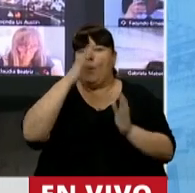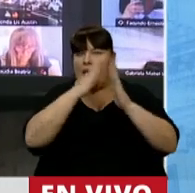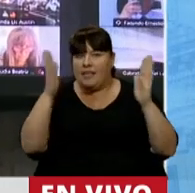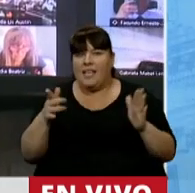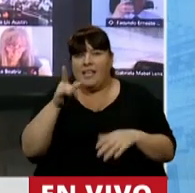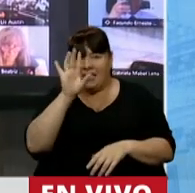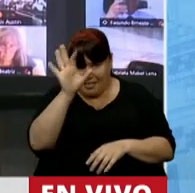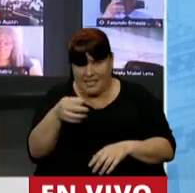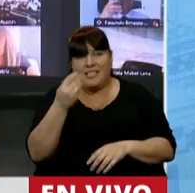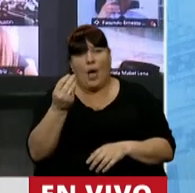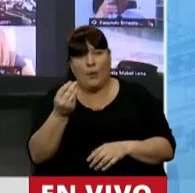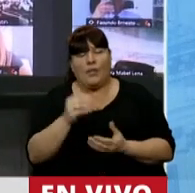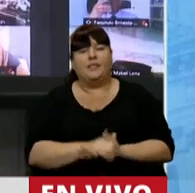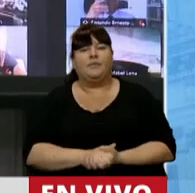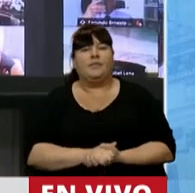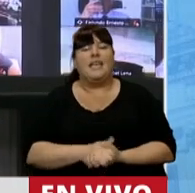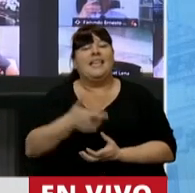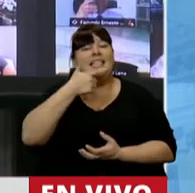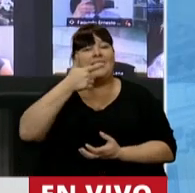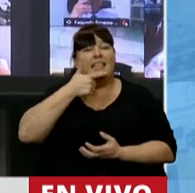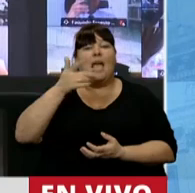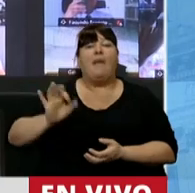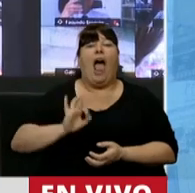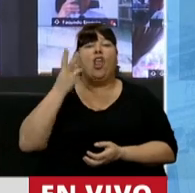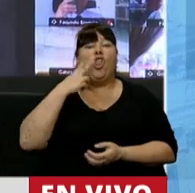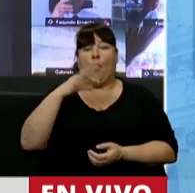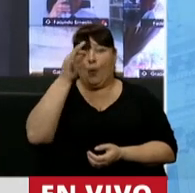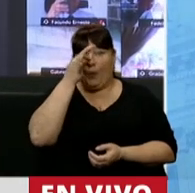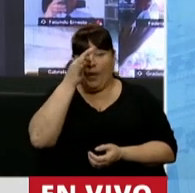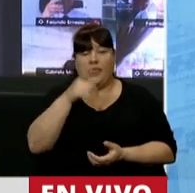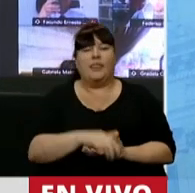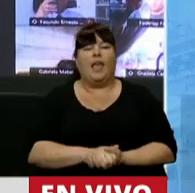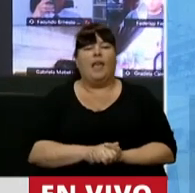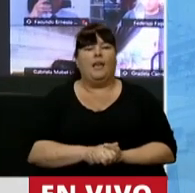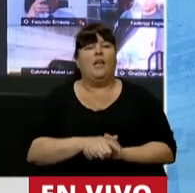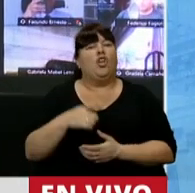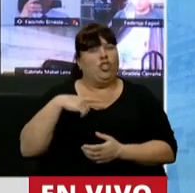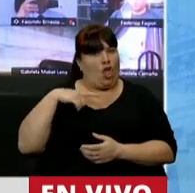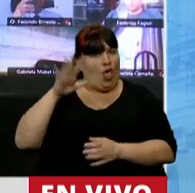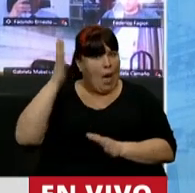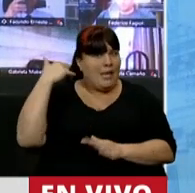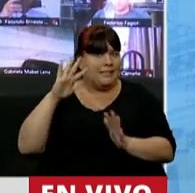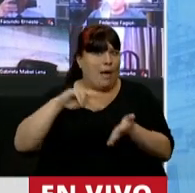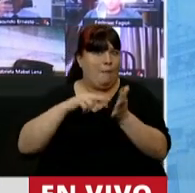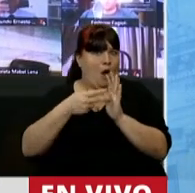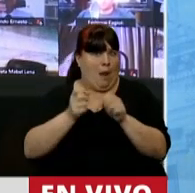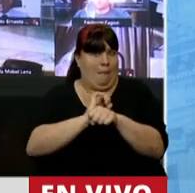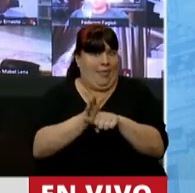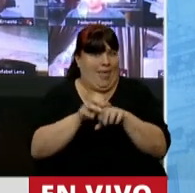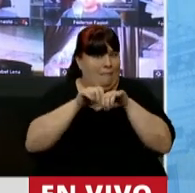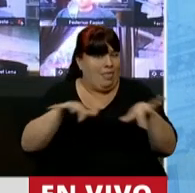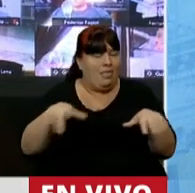¿Sabe qué, señor Presidente? En septiembre del 2020, con todavía las consecuencias de la pandemia,